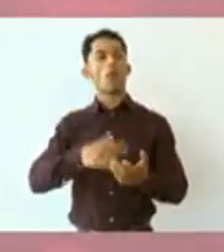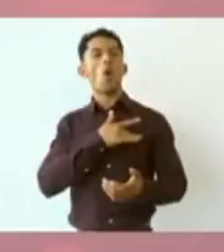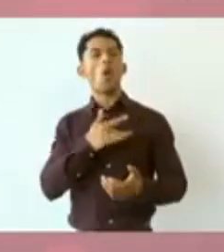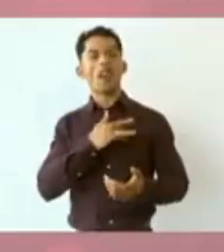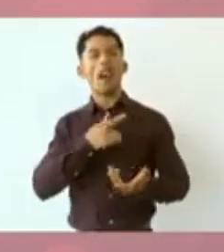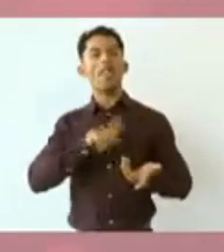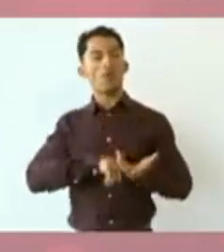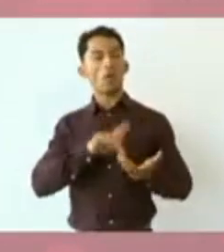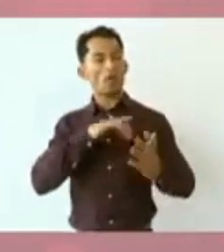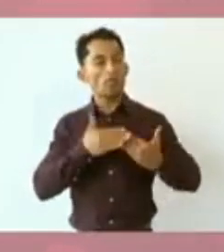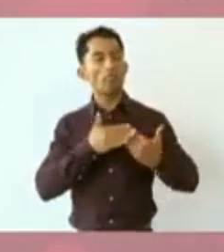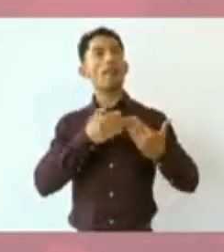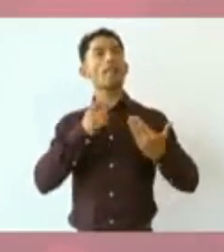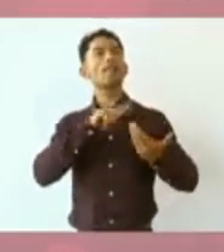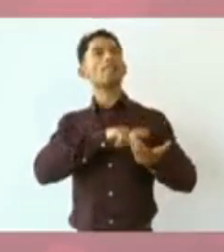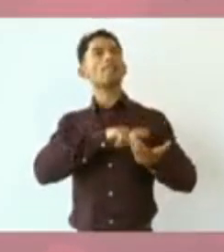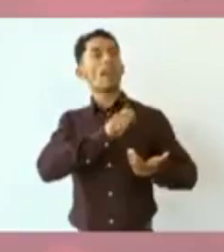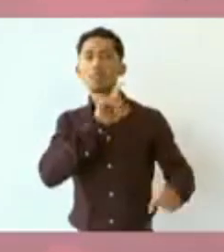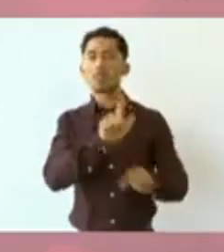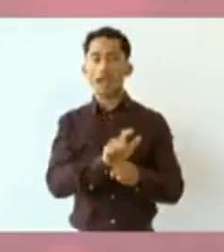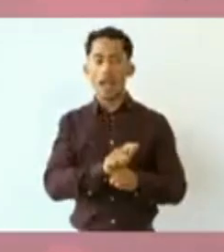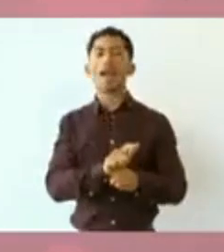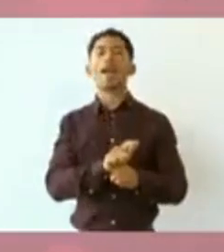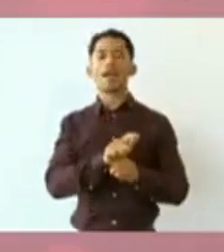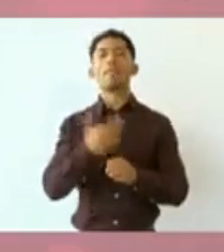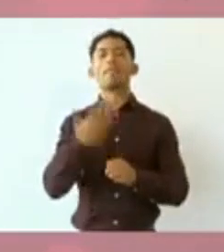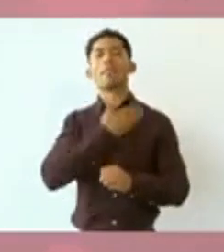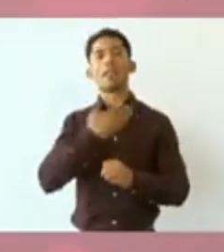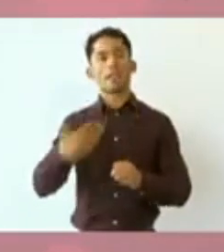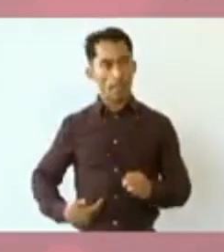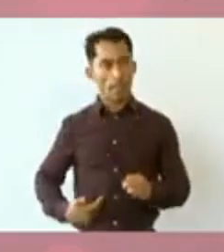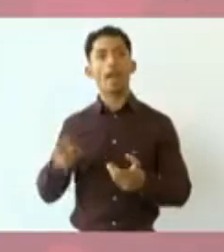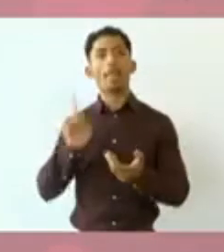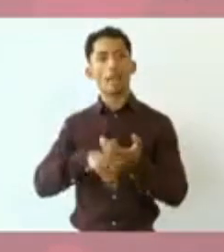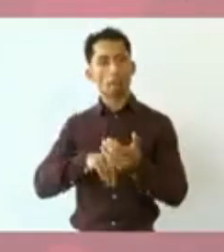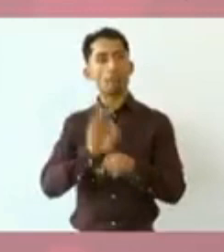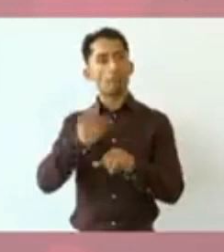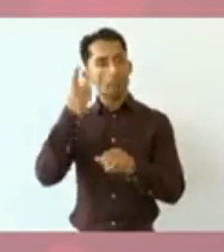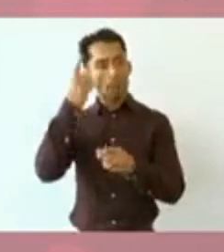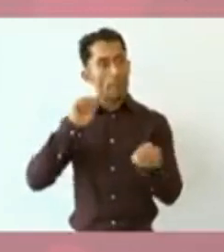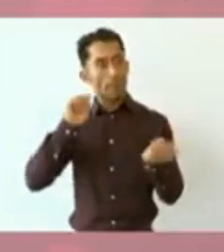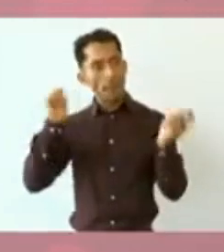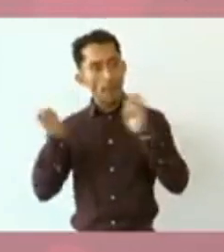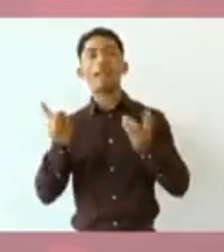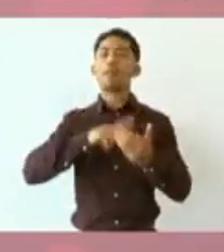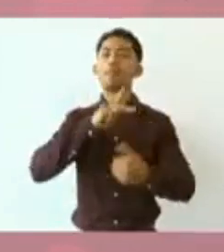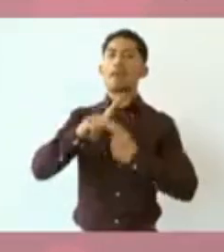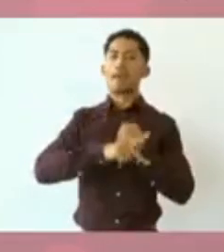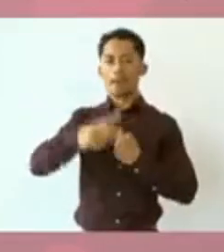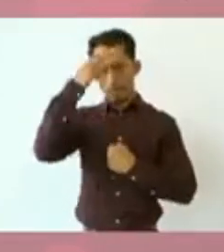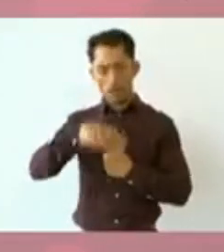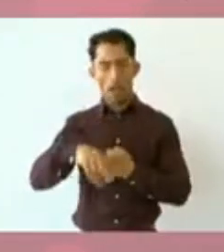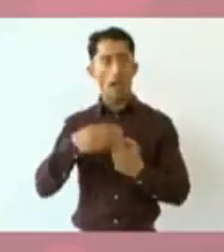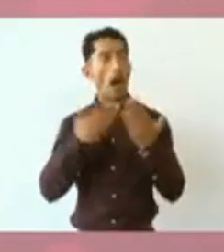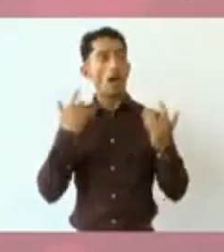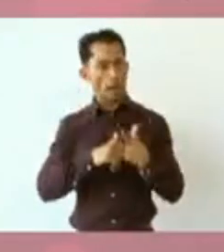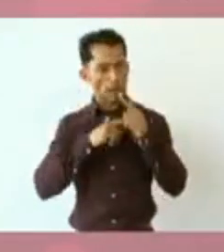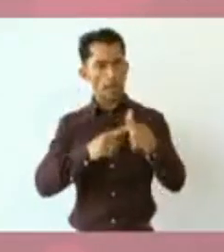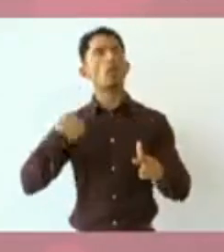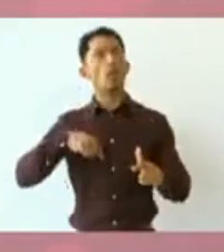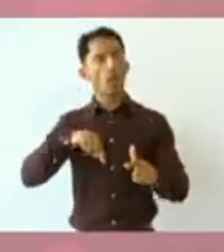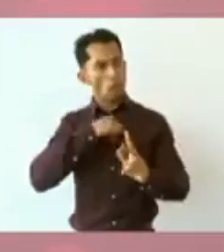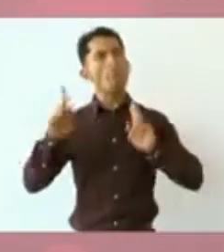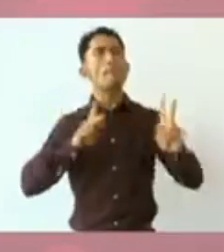como el presidente que ha transformado a este país. Y vamos a continuar visitando